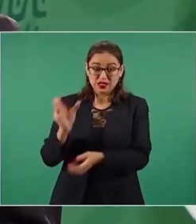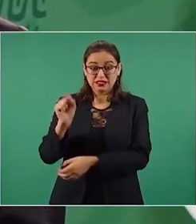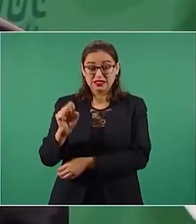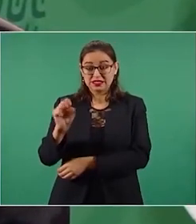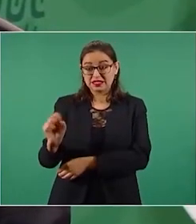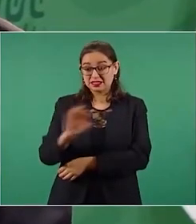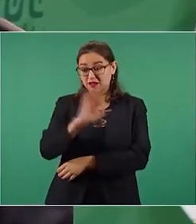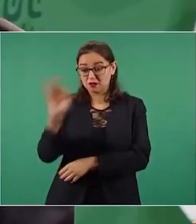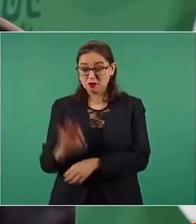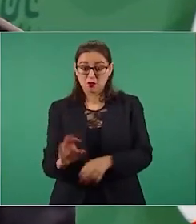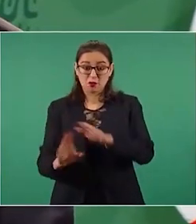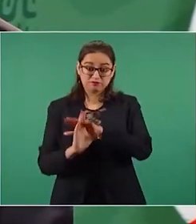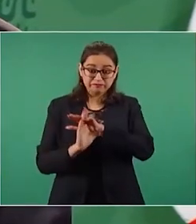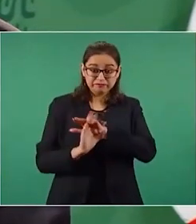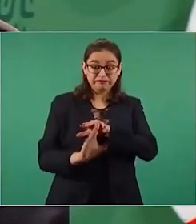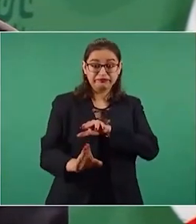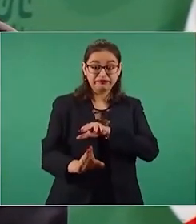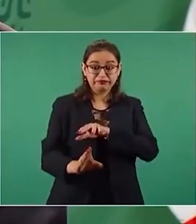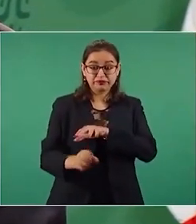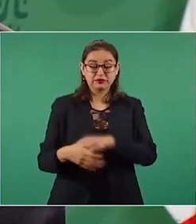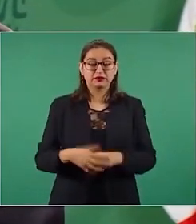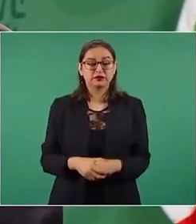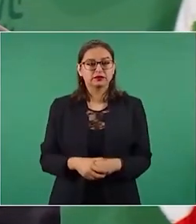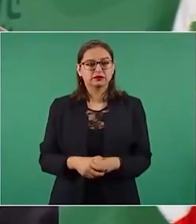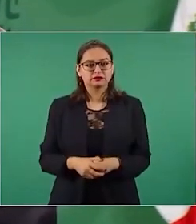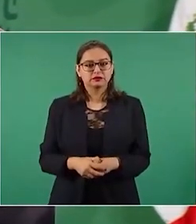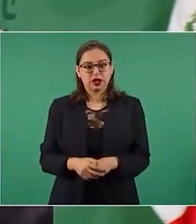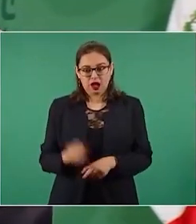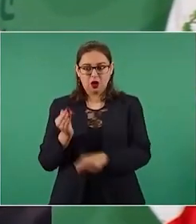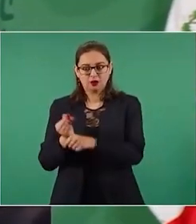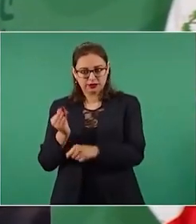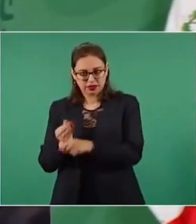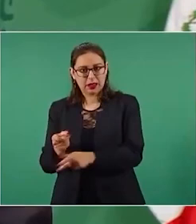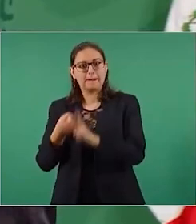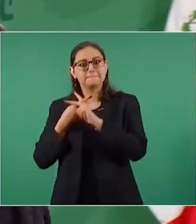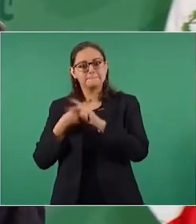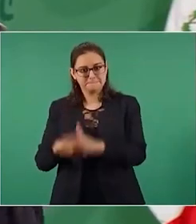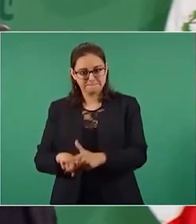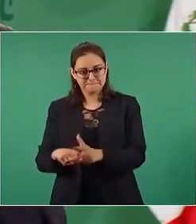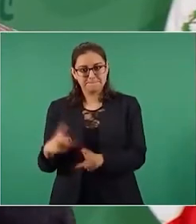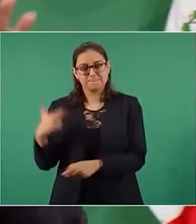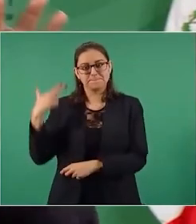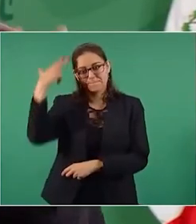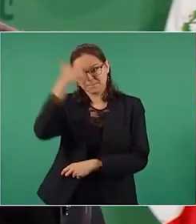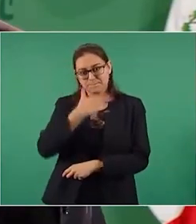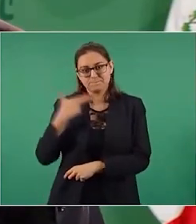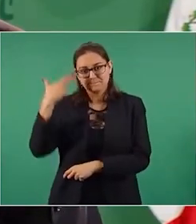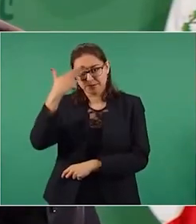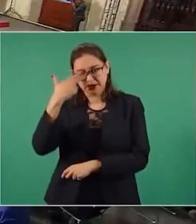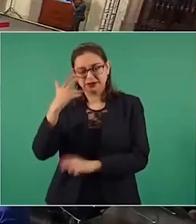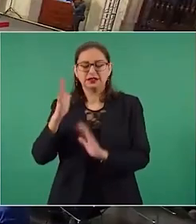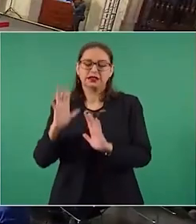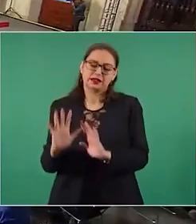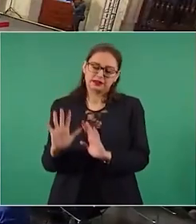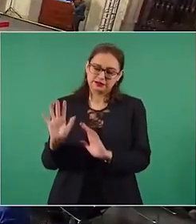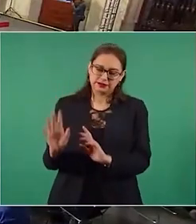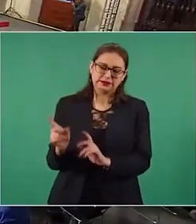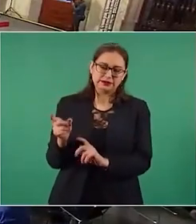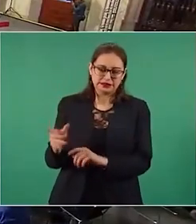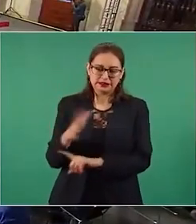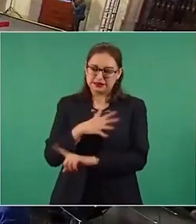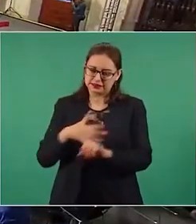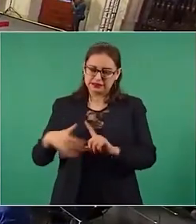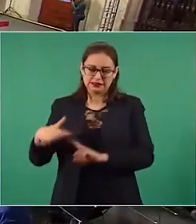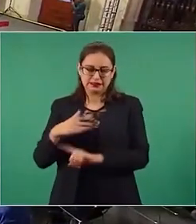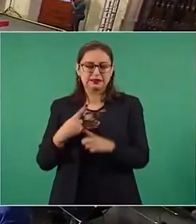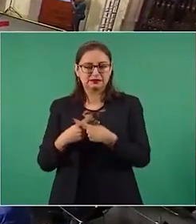Está el caso excepcional ahora de Haití, pero eso es un trato distinto. Pero